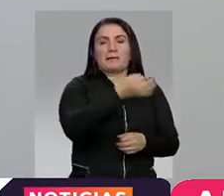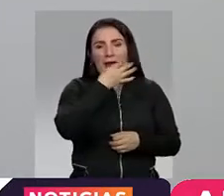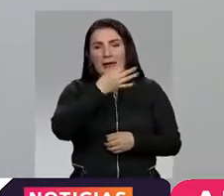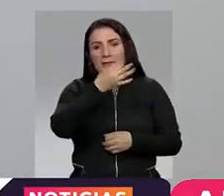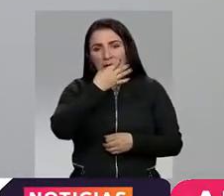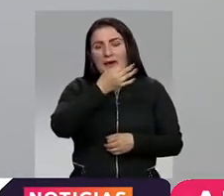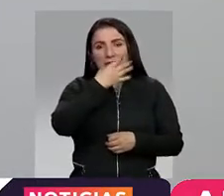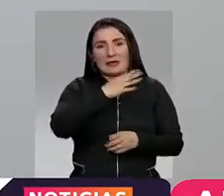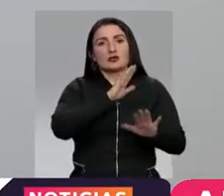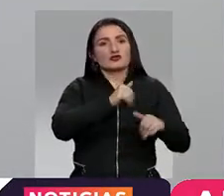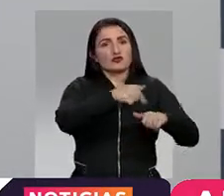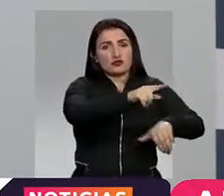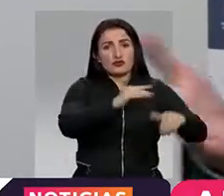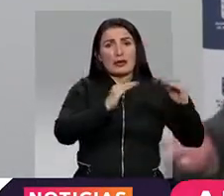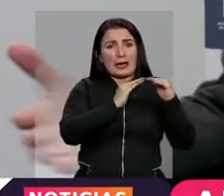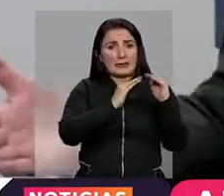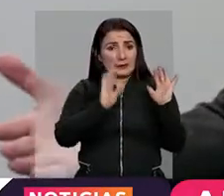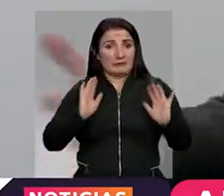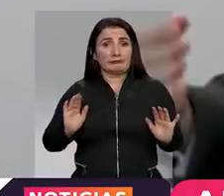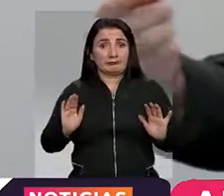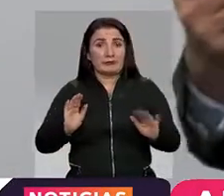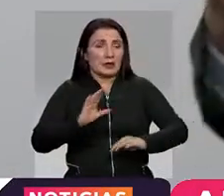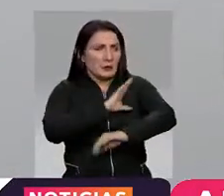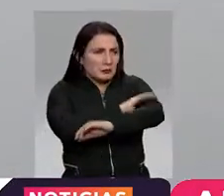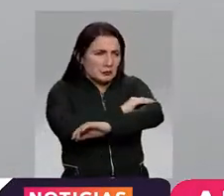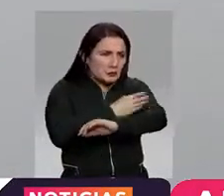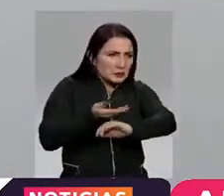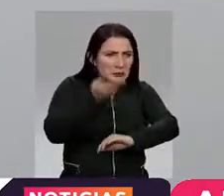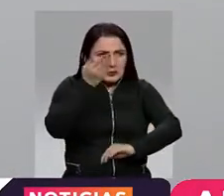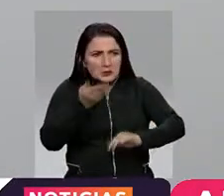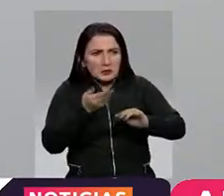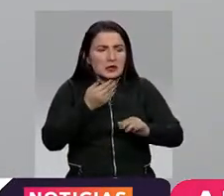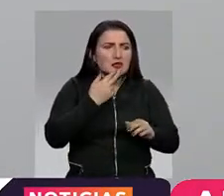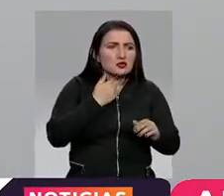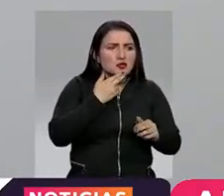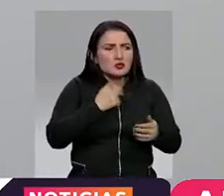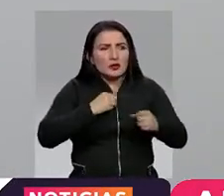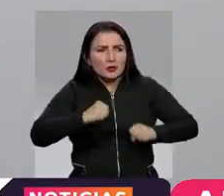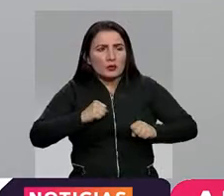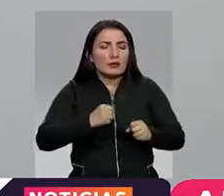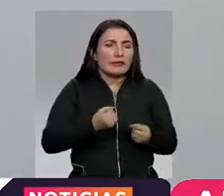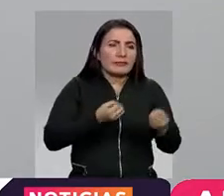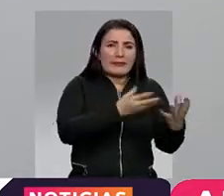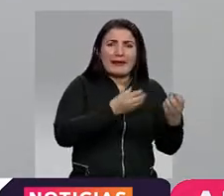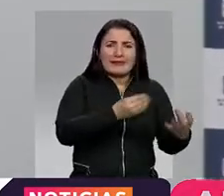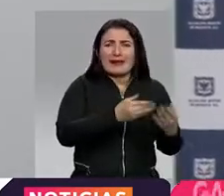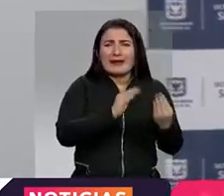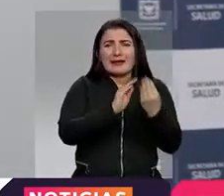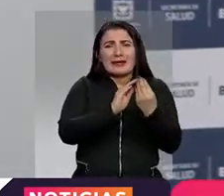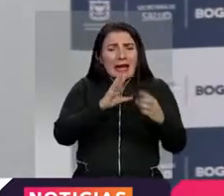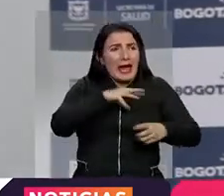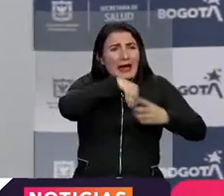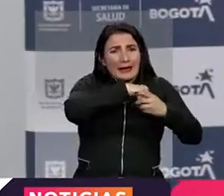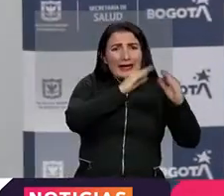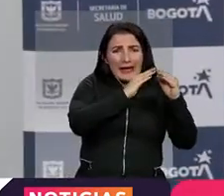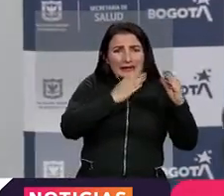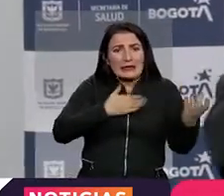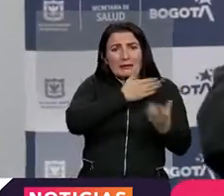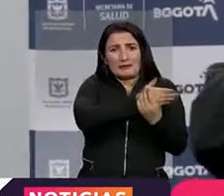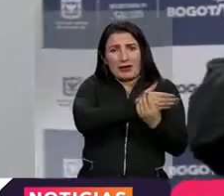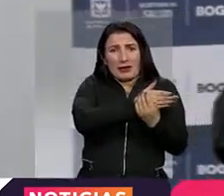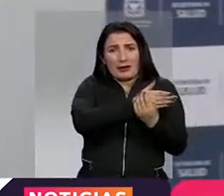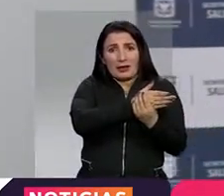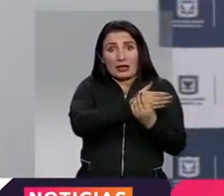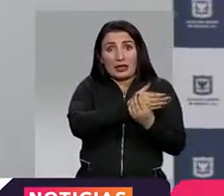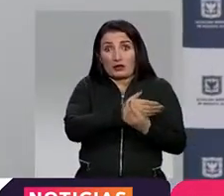le hacemos la revisión en su casa, por supuesto le tomamos la presión, le medimos cómo está el azúcar, etcétera. Las cosas que se pueden hacer en casa, no